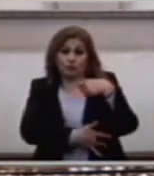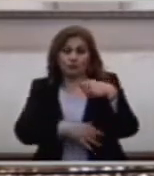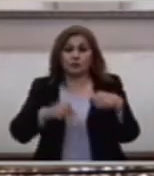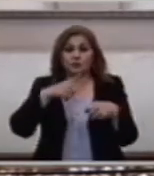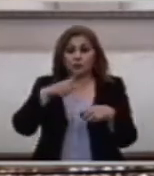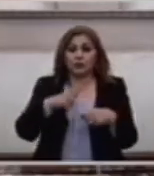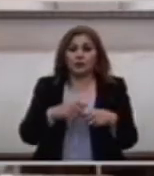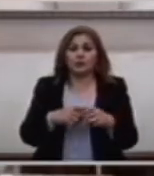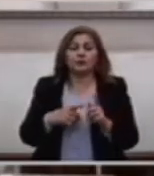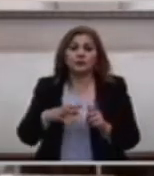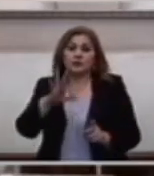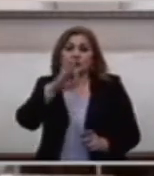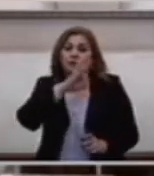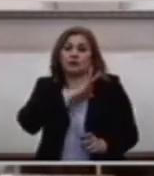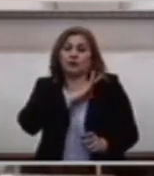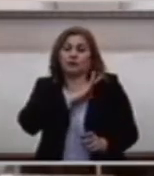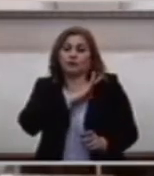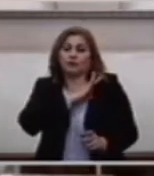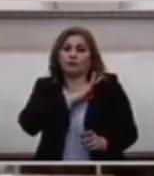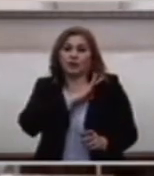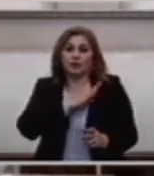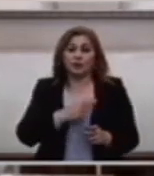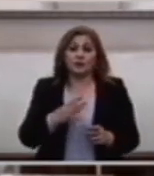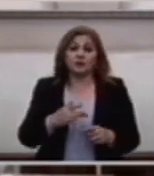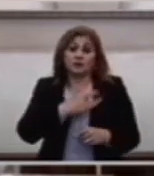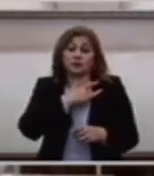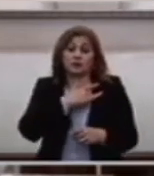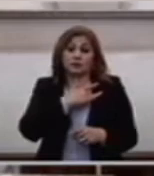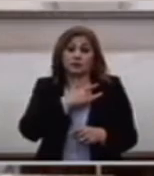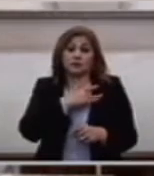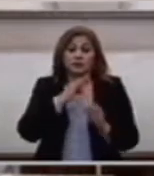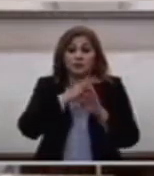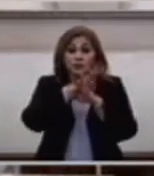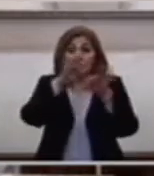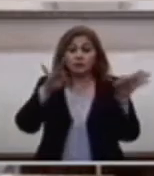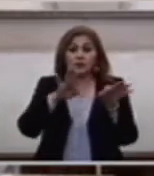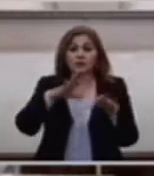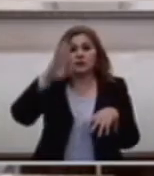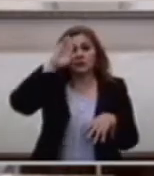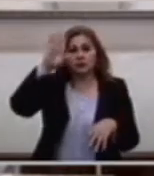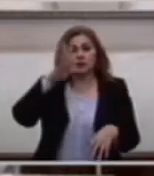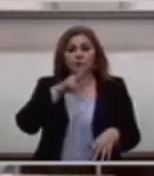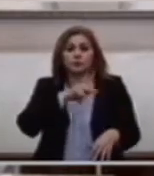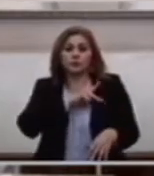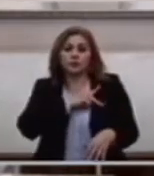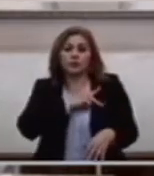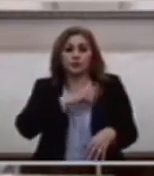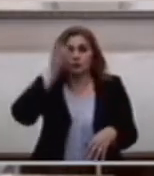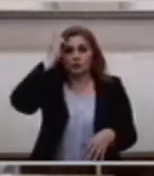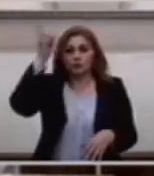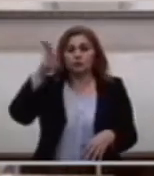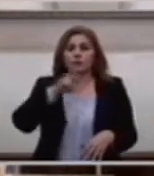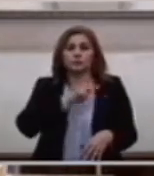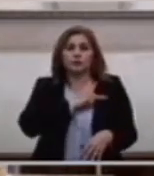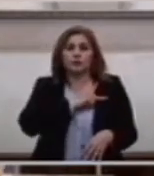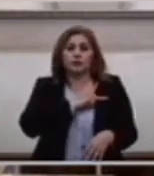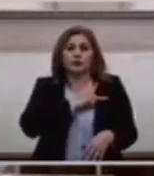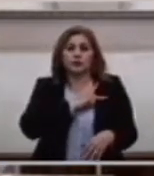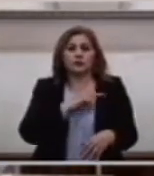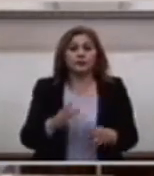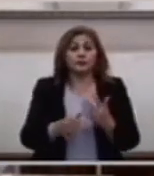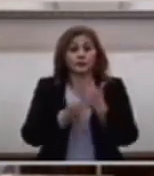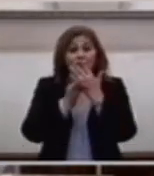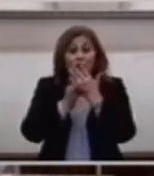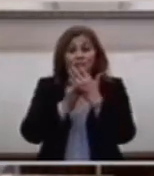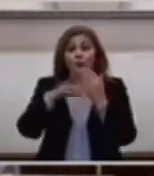la fe Él dirá Señor mío Y Dios mío Hoy la